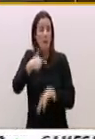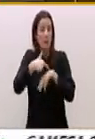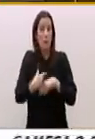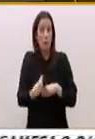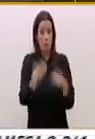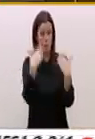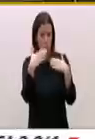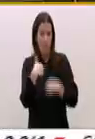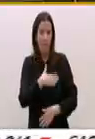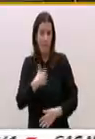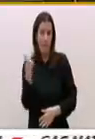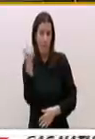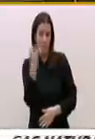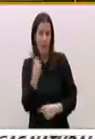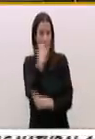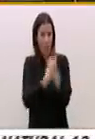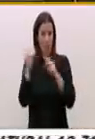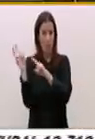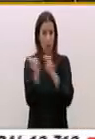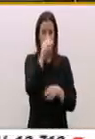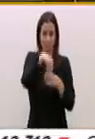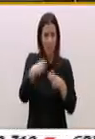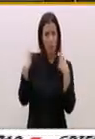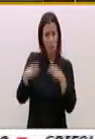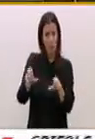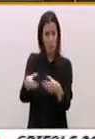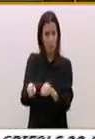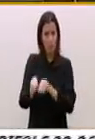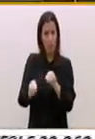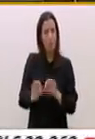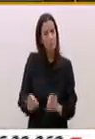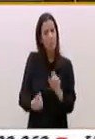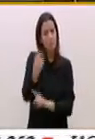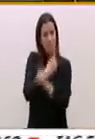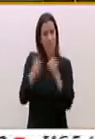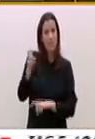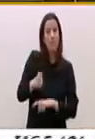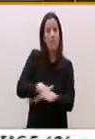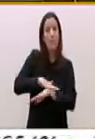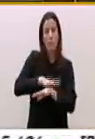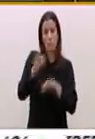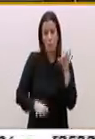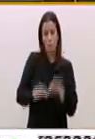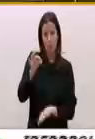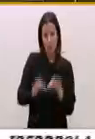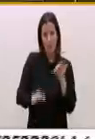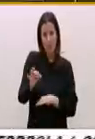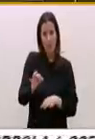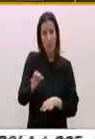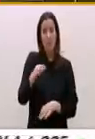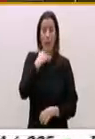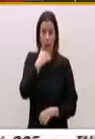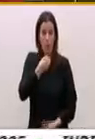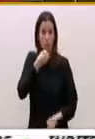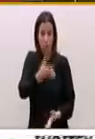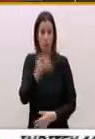enumerar algunas cuestiones de su gabinete y, concretamente, aquellas que emanan del Ministerio de Justicia. Si tenemos algo que decir, algo que